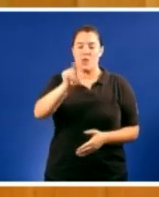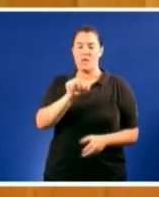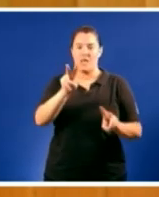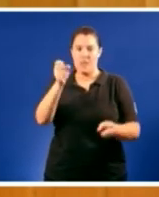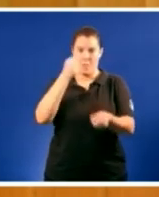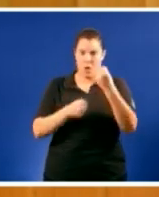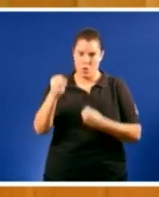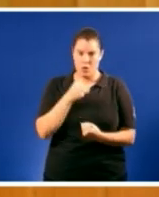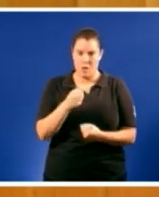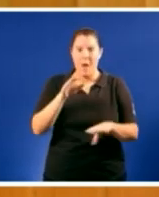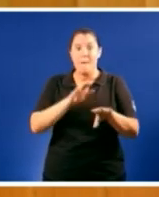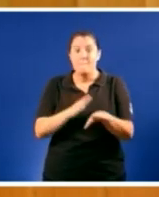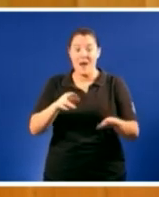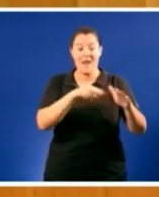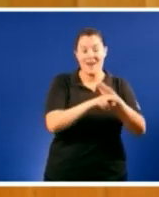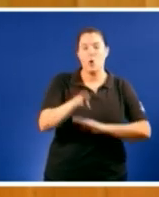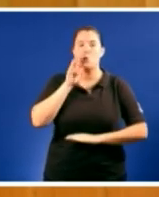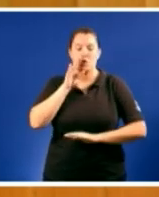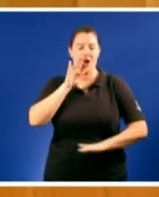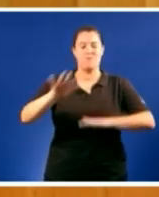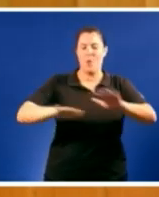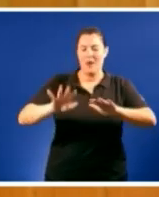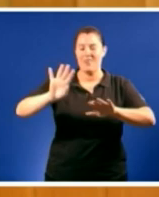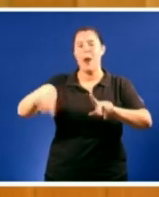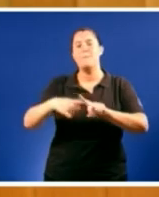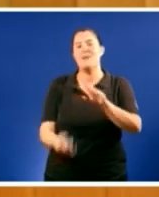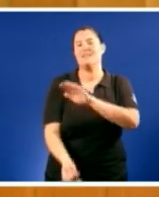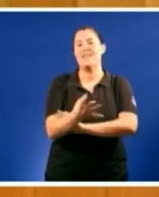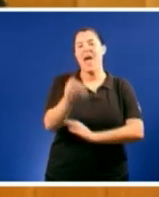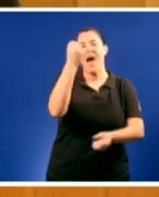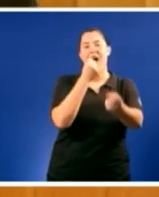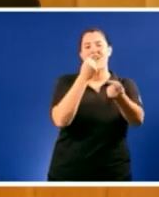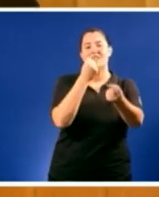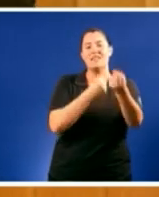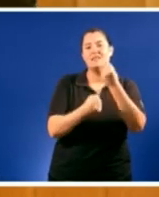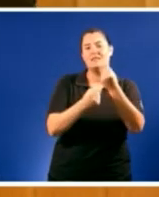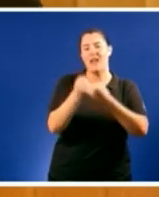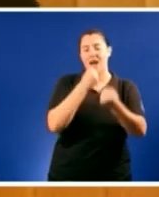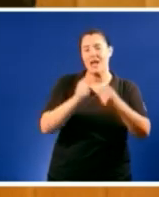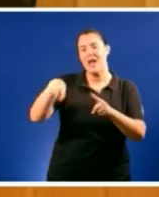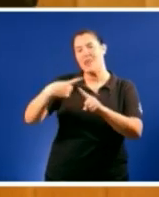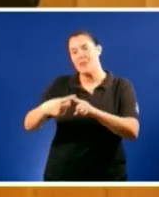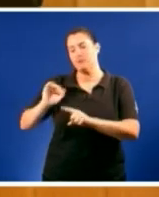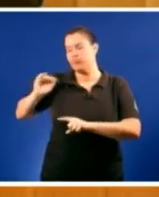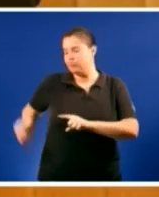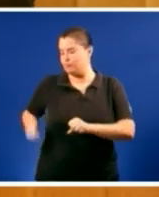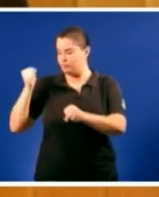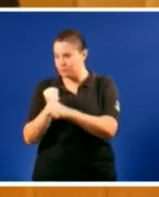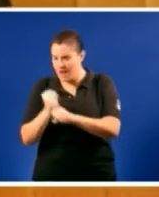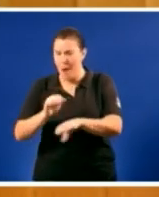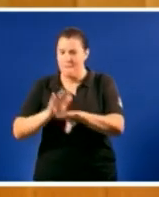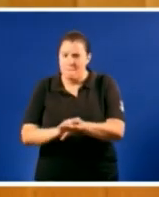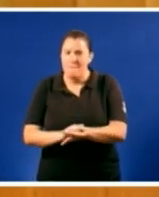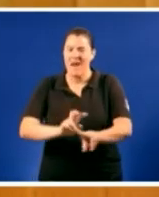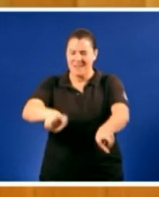recursos para crear riqueza e emprego no país para que revivan as nosas cidades a nosa costa o